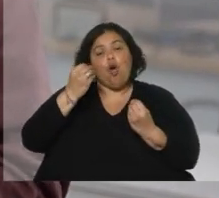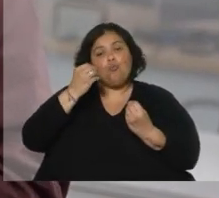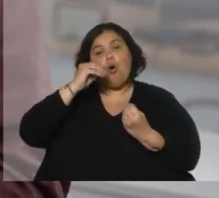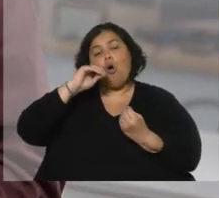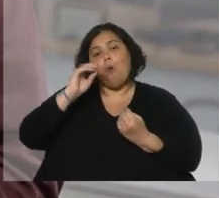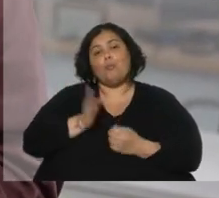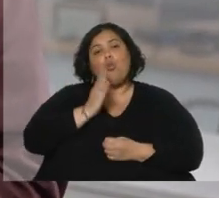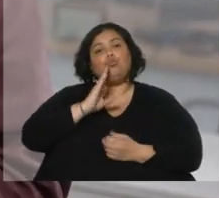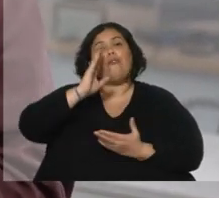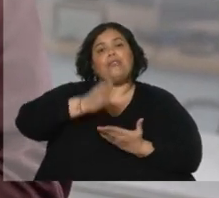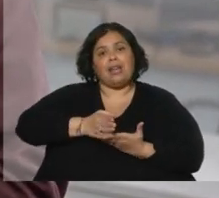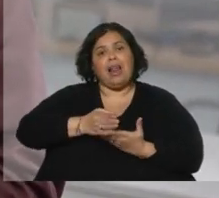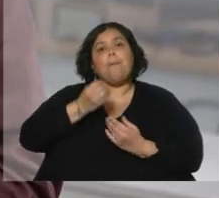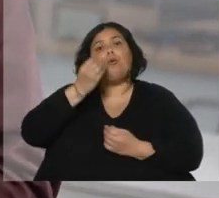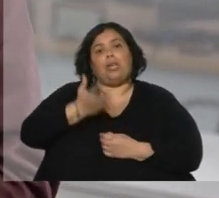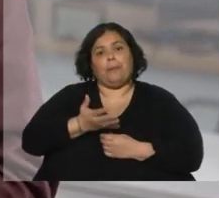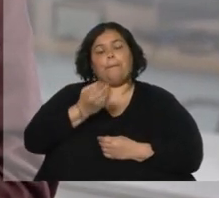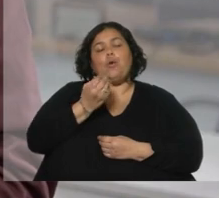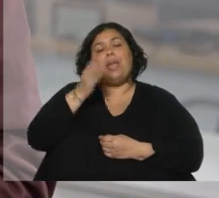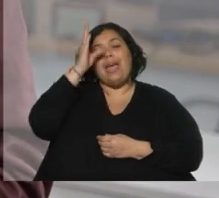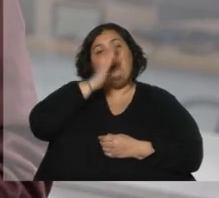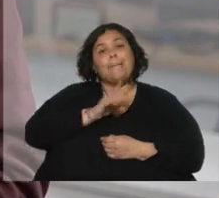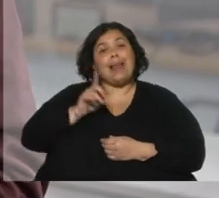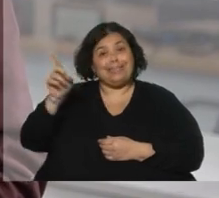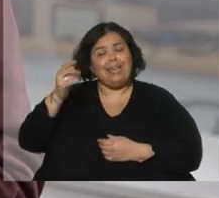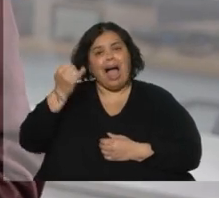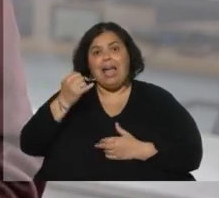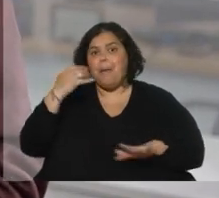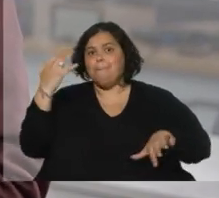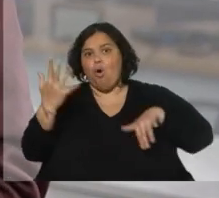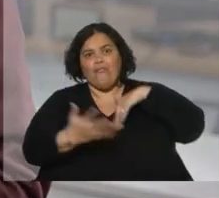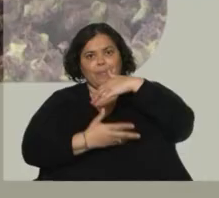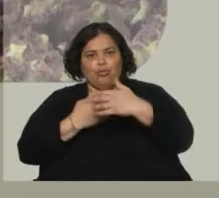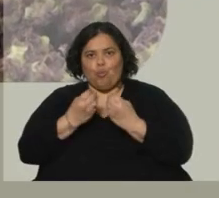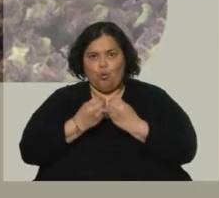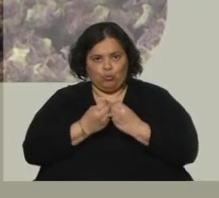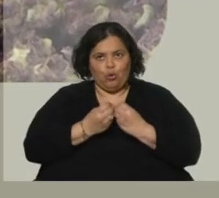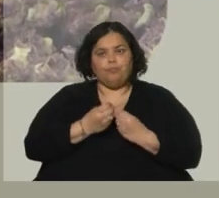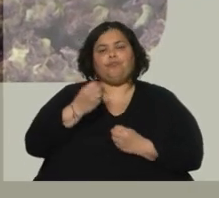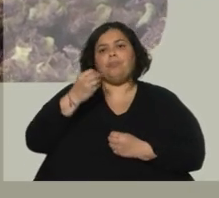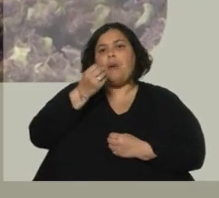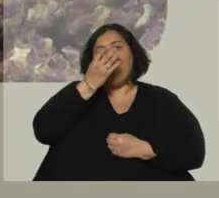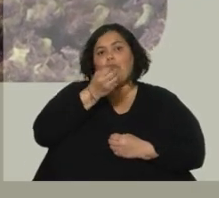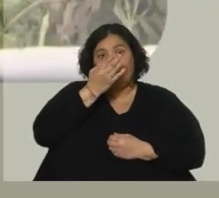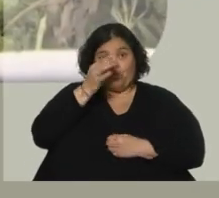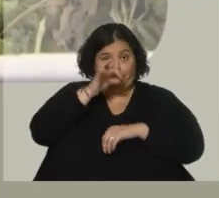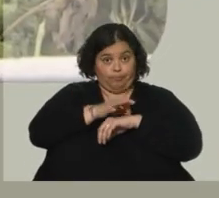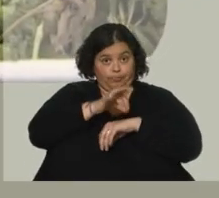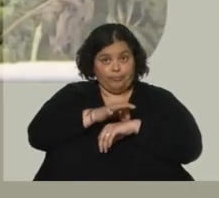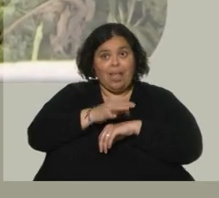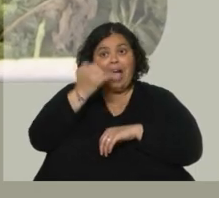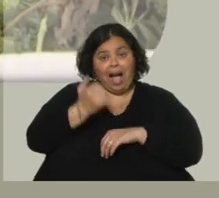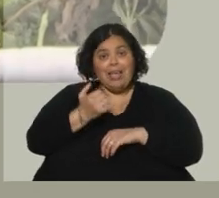pasando en Brasil. En Brasil están habiendo mucho movimiento de flores de alto contenido de THC para uso medicinal, de médicos que están